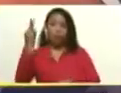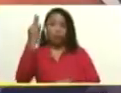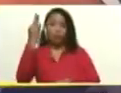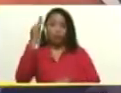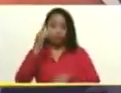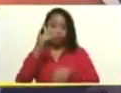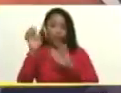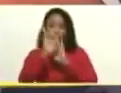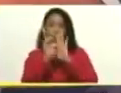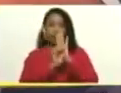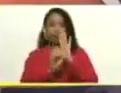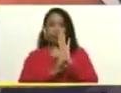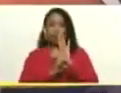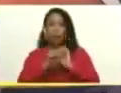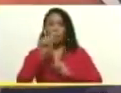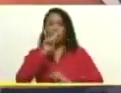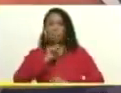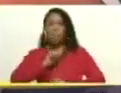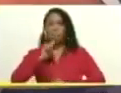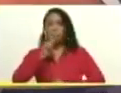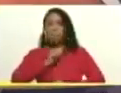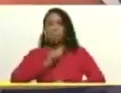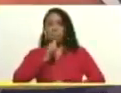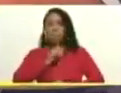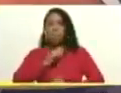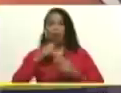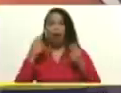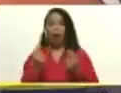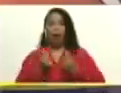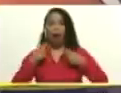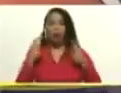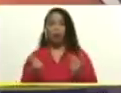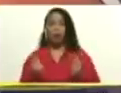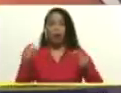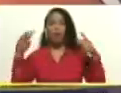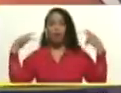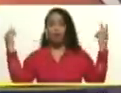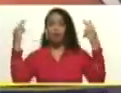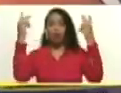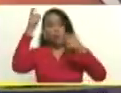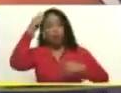de la resistencia activa y victoriosa del pueblo,